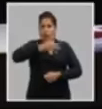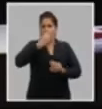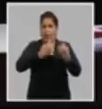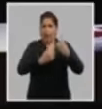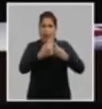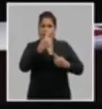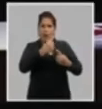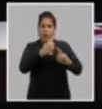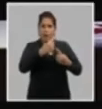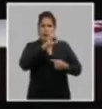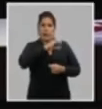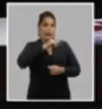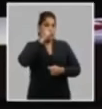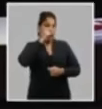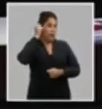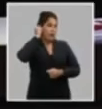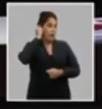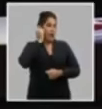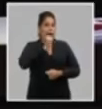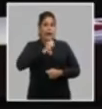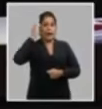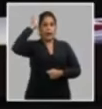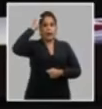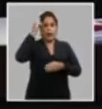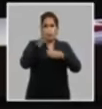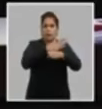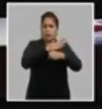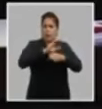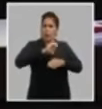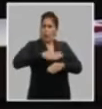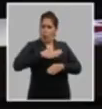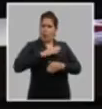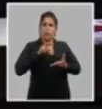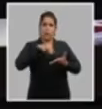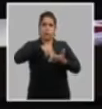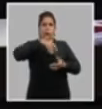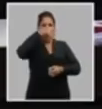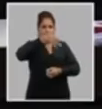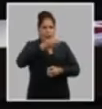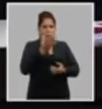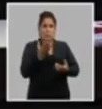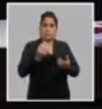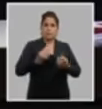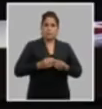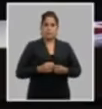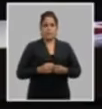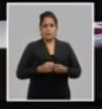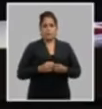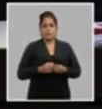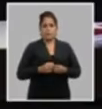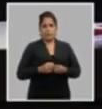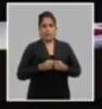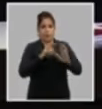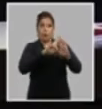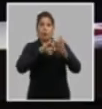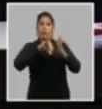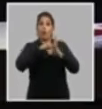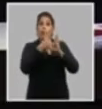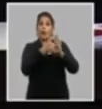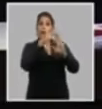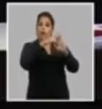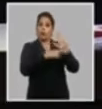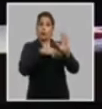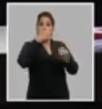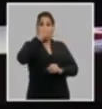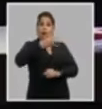si tienen alguna observación o algo que aportar en relación a la resolución del proyecto que acaba